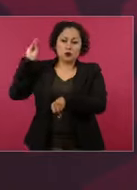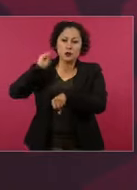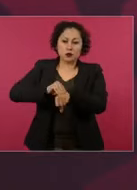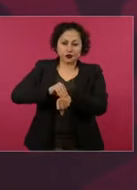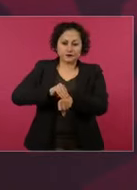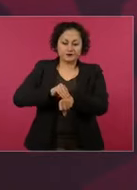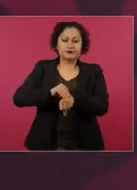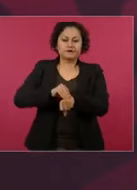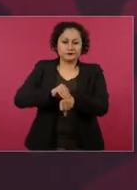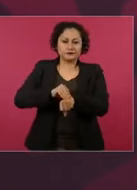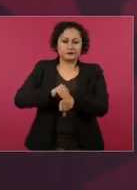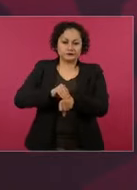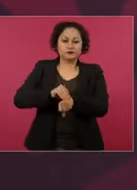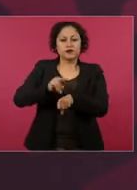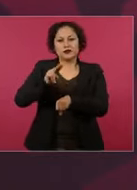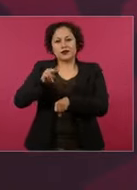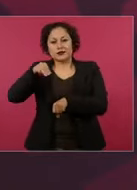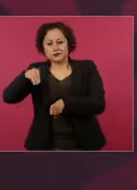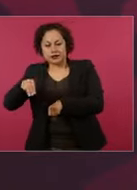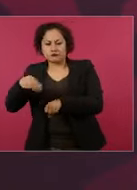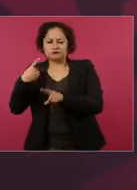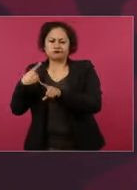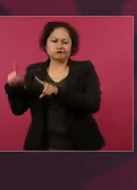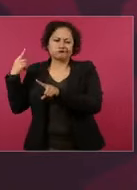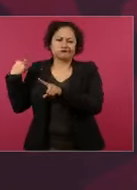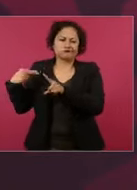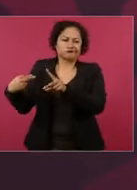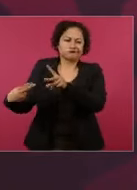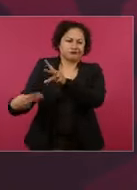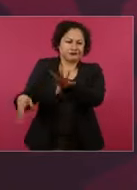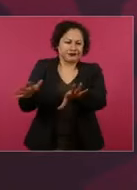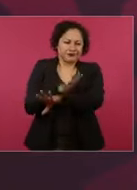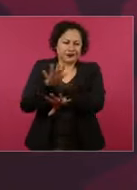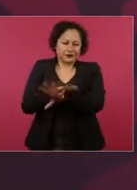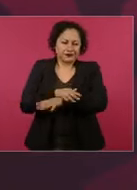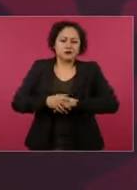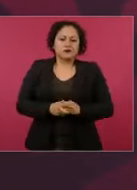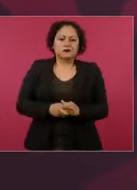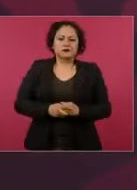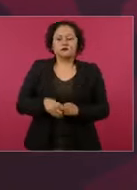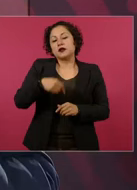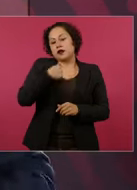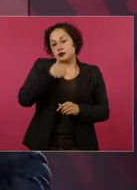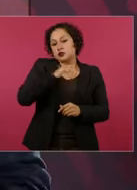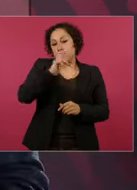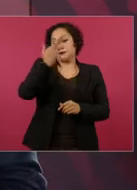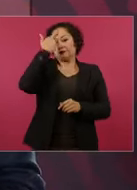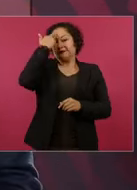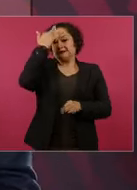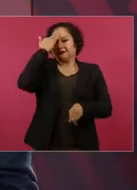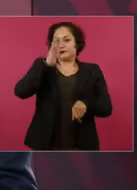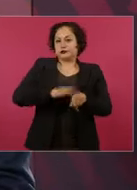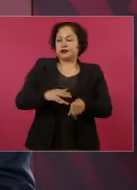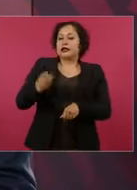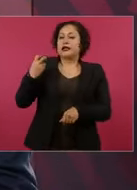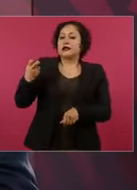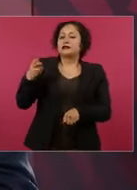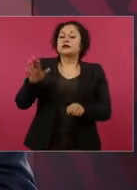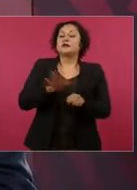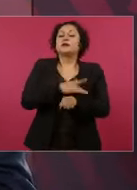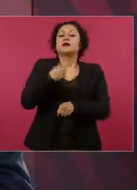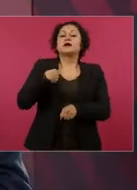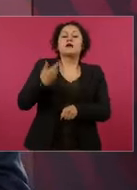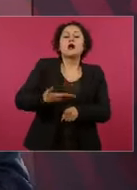y los hospitales del IMSS-Bienestar. Entonces, como yo trabajé en ese entonces, en comunidades